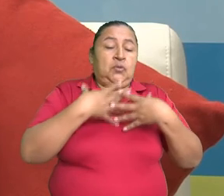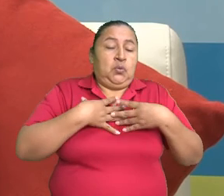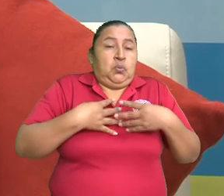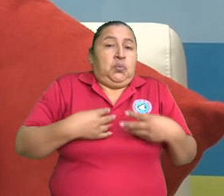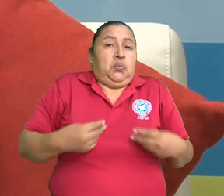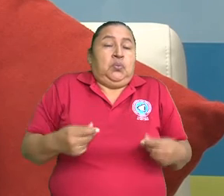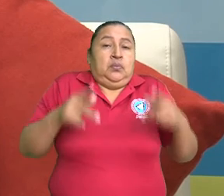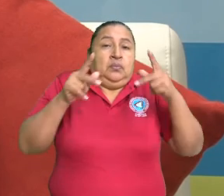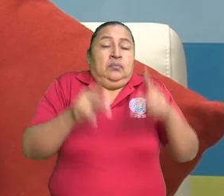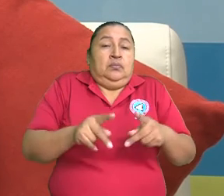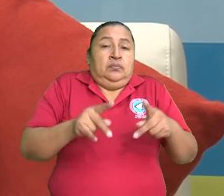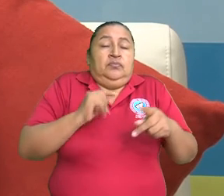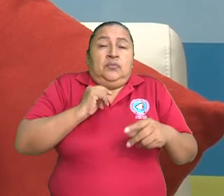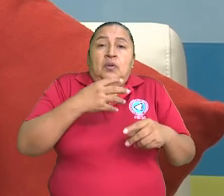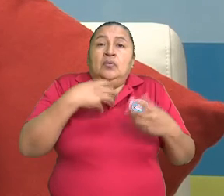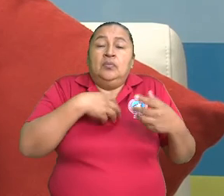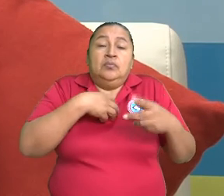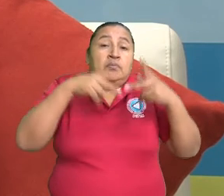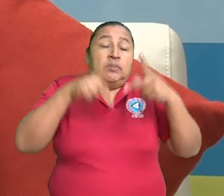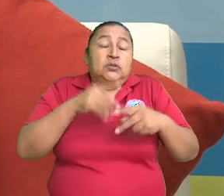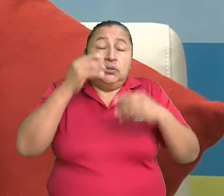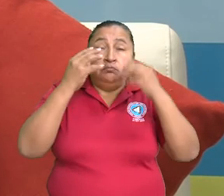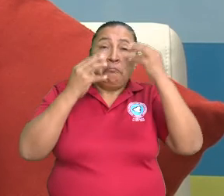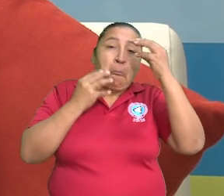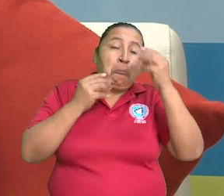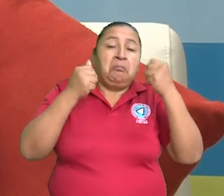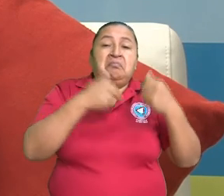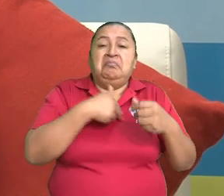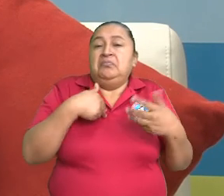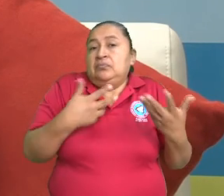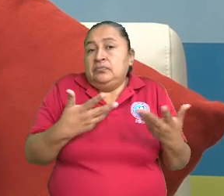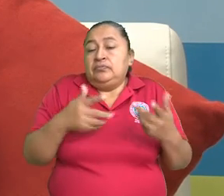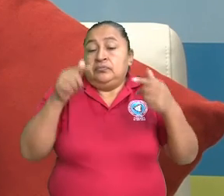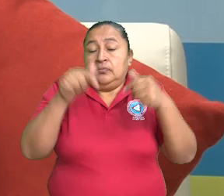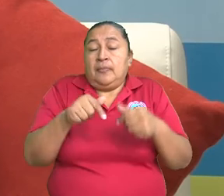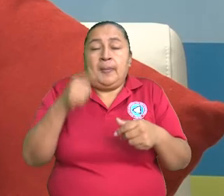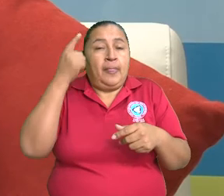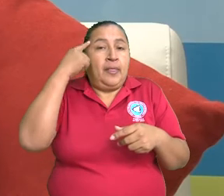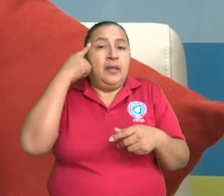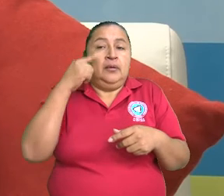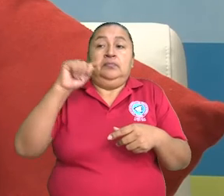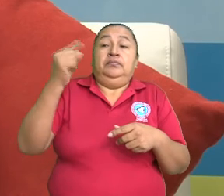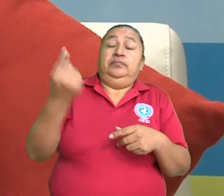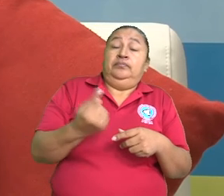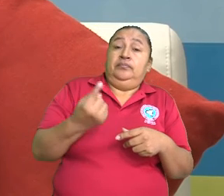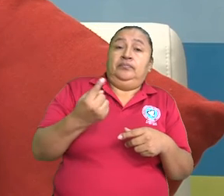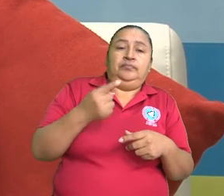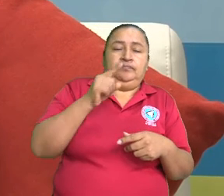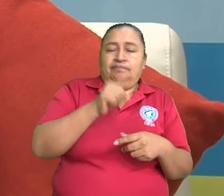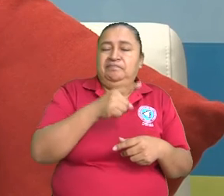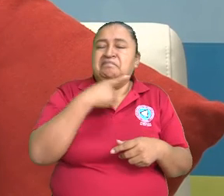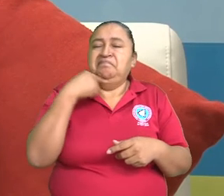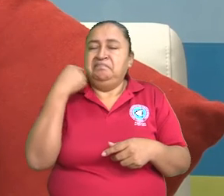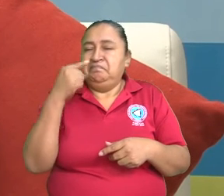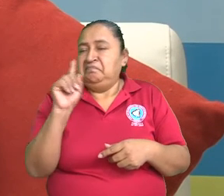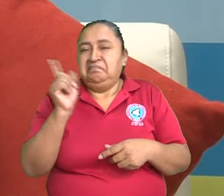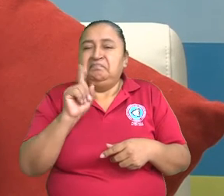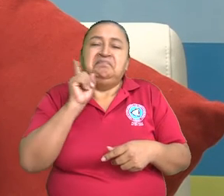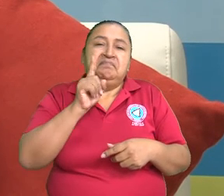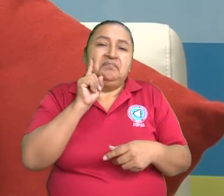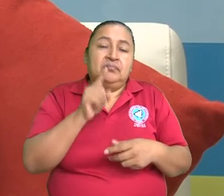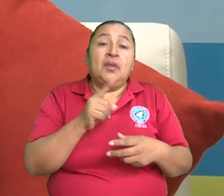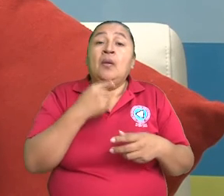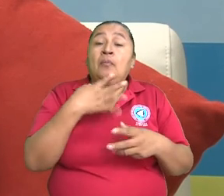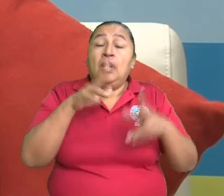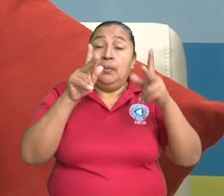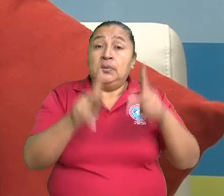mejoría de la sintomatología de la paralisis facial. Y ese es uno de los mitos, pues, que hay que tratar de ir erradicando. Porque la gente